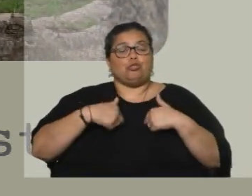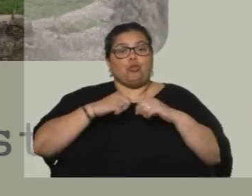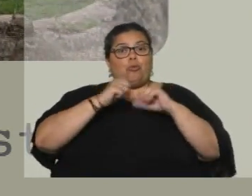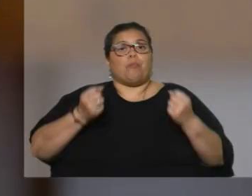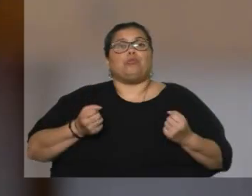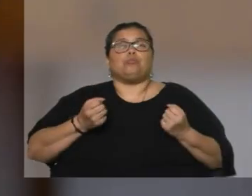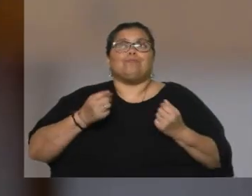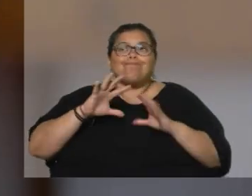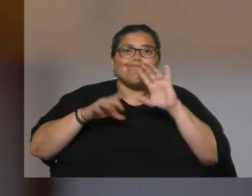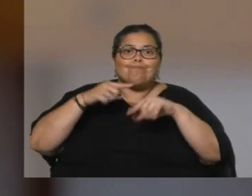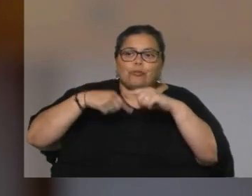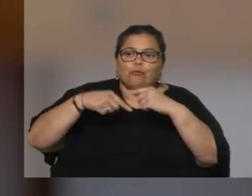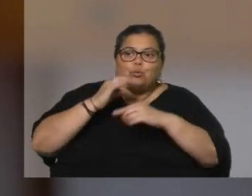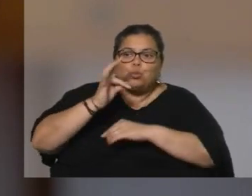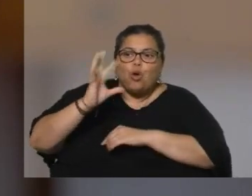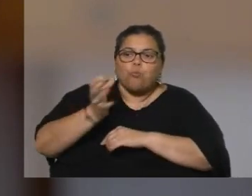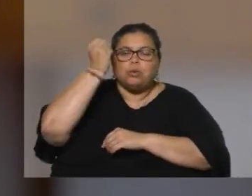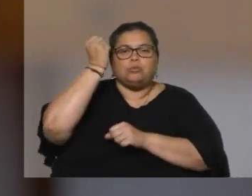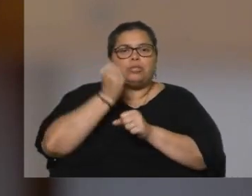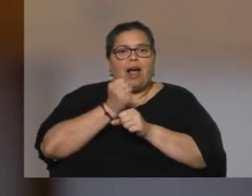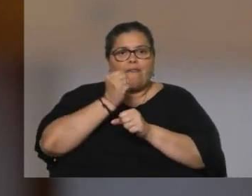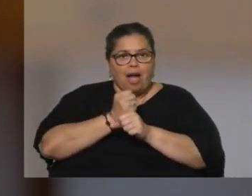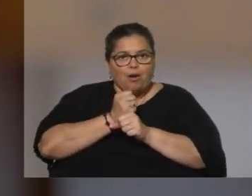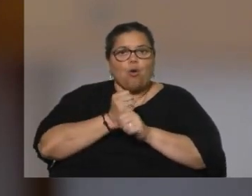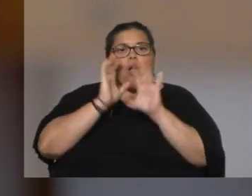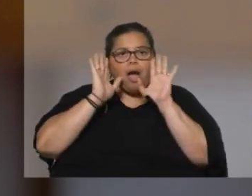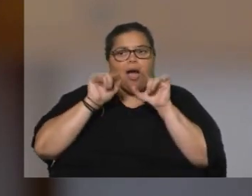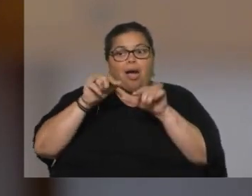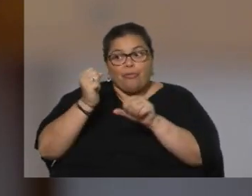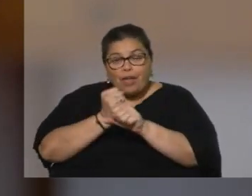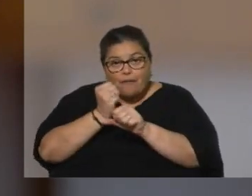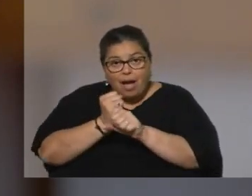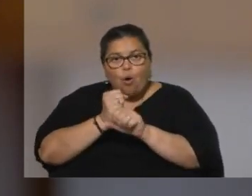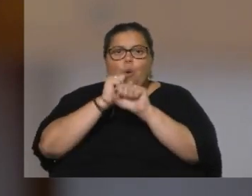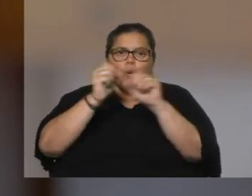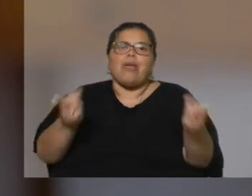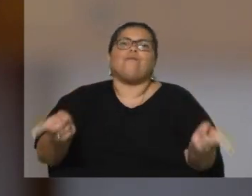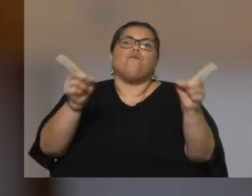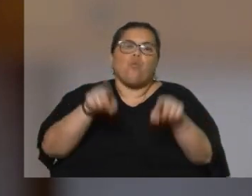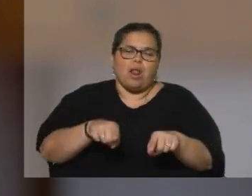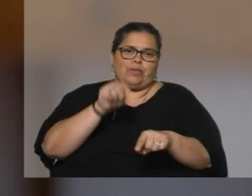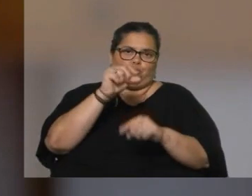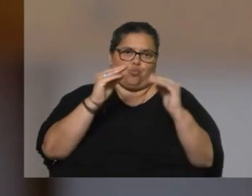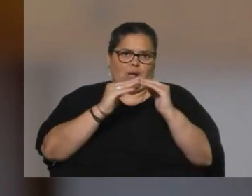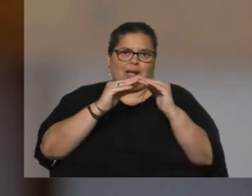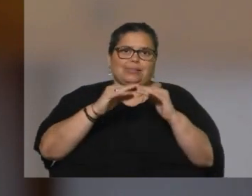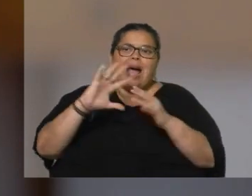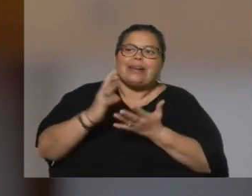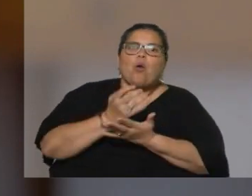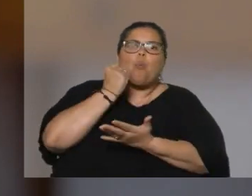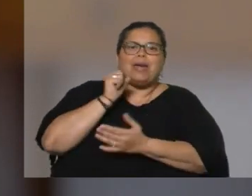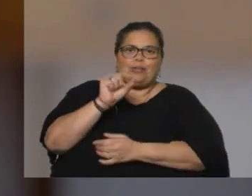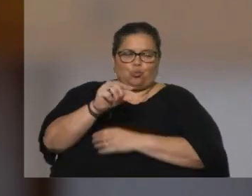trabajo y con ese trabajo ellos puedan formar nuevamente su familia, recuperar su familia.